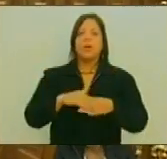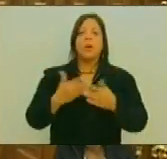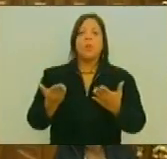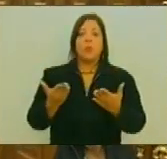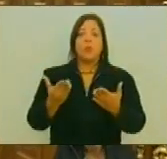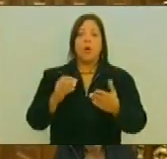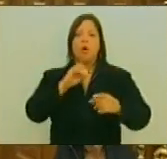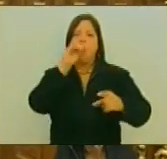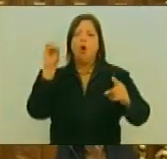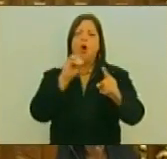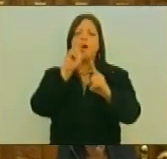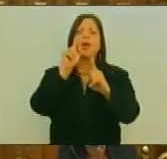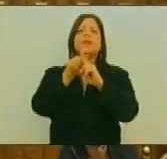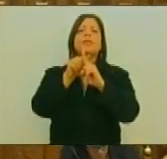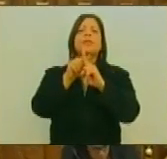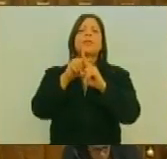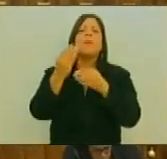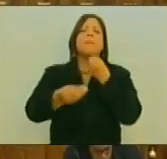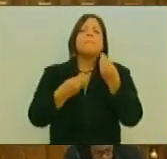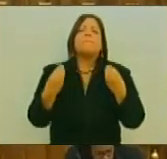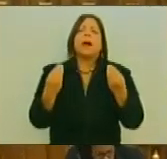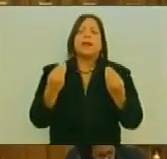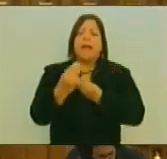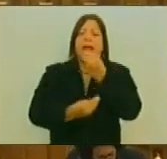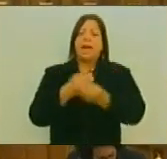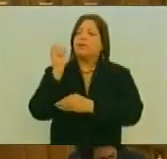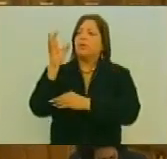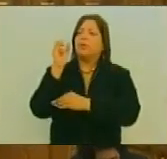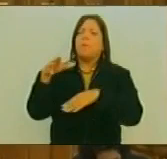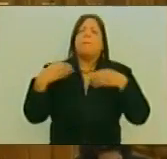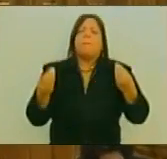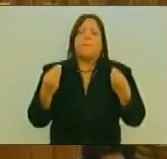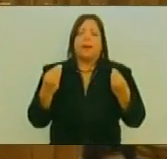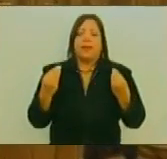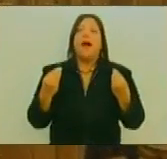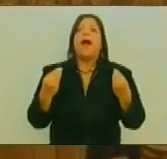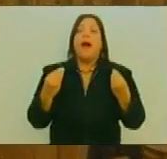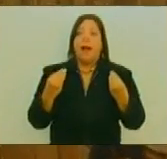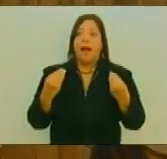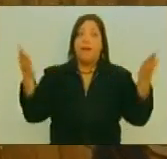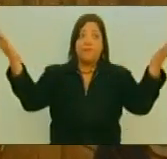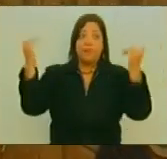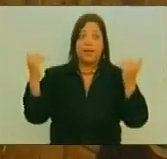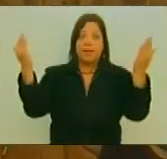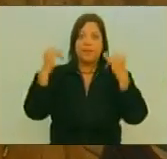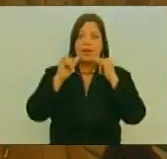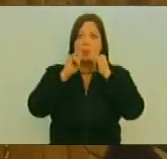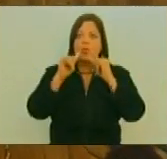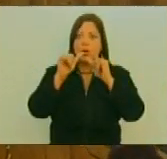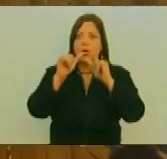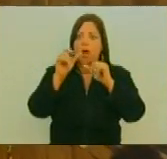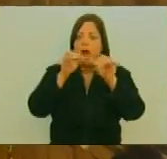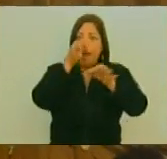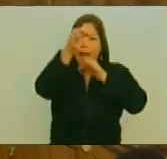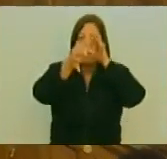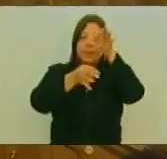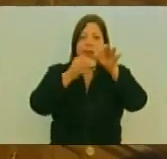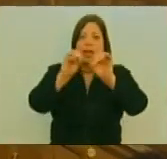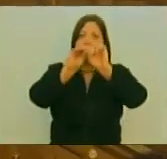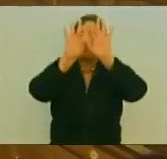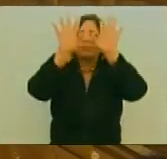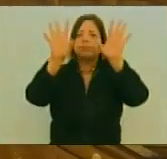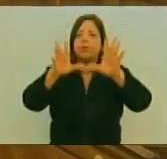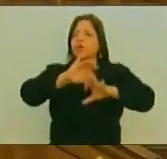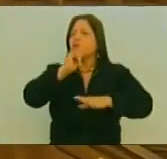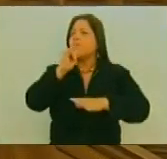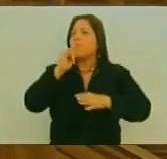Objetivo O Uno De Los Objetivos Fundamentales Del Evento Bueno Que Efectivamente Nosotros Seamos Capaces De Entregar